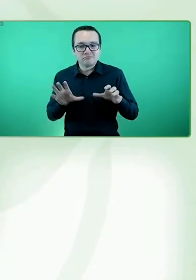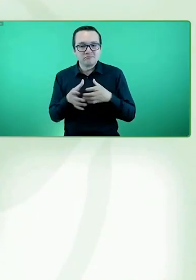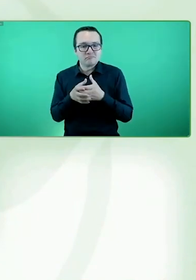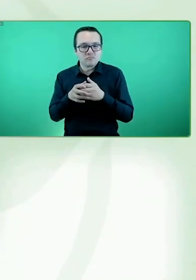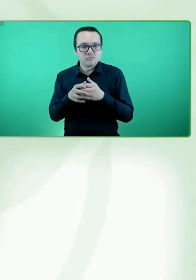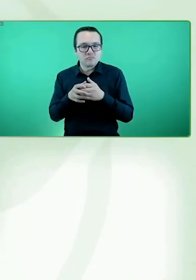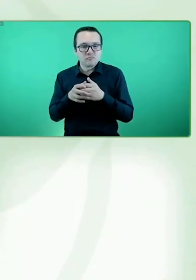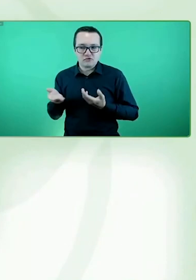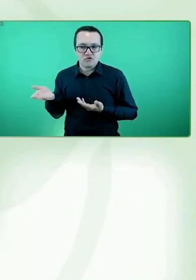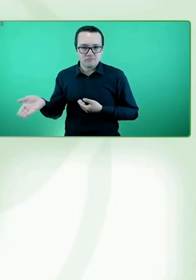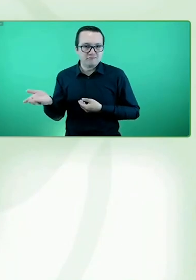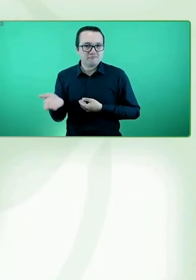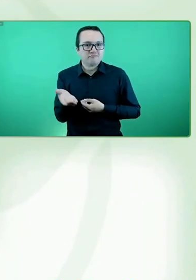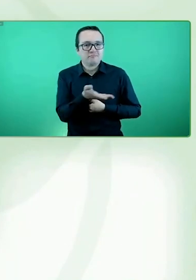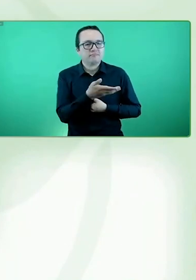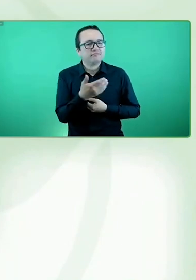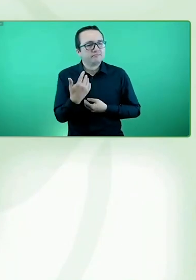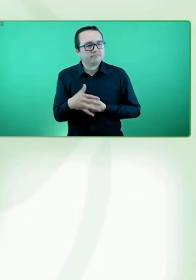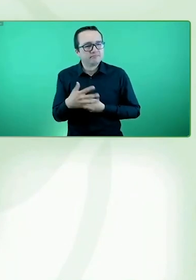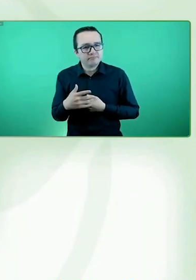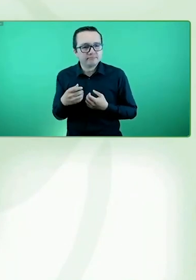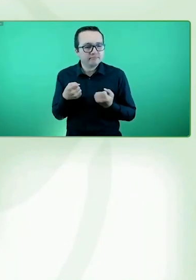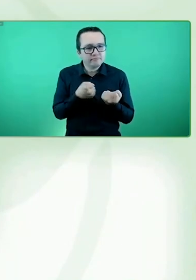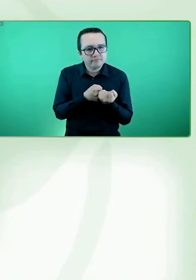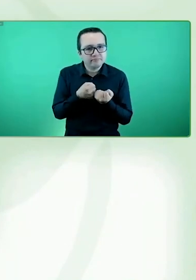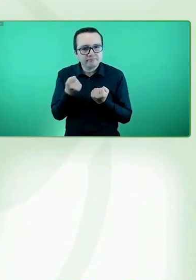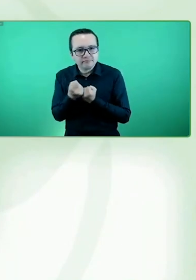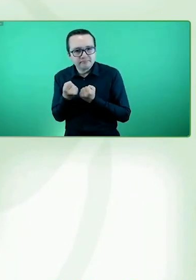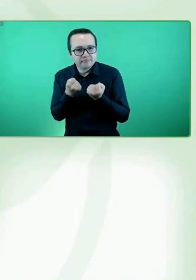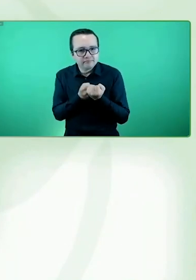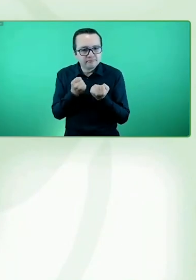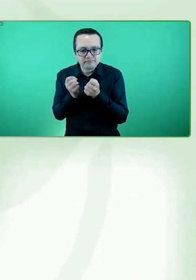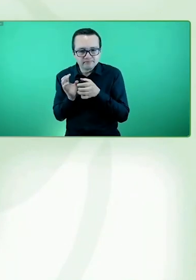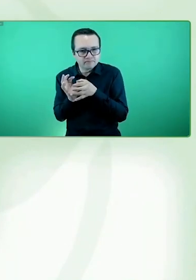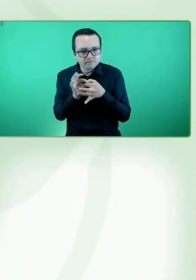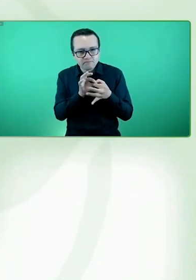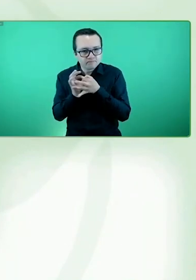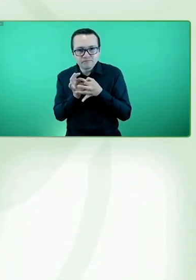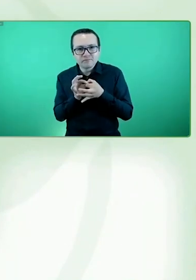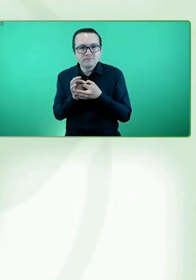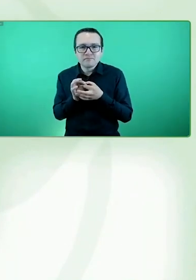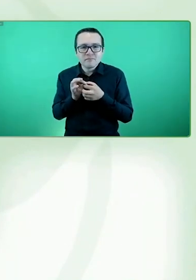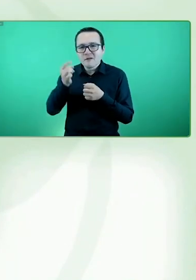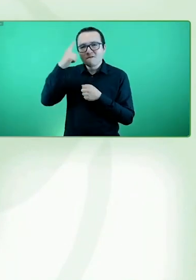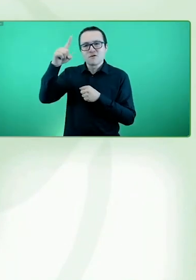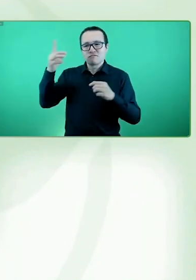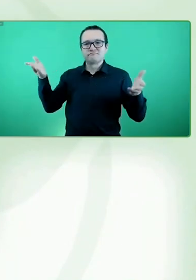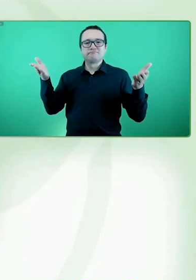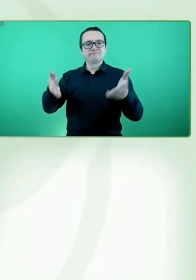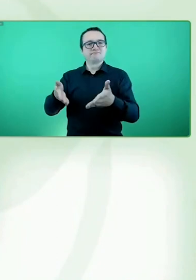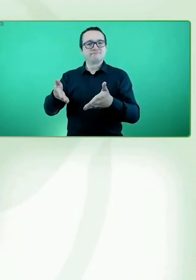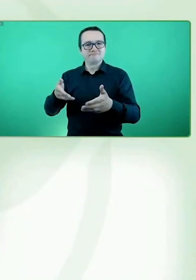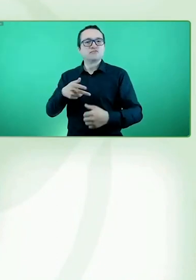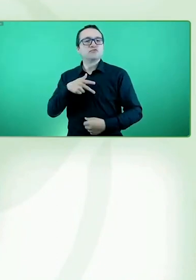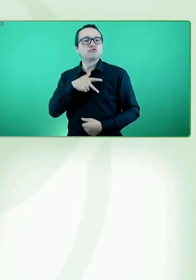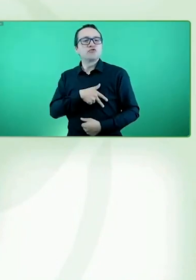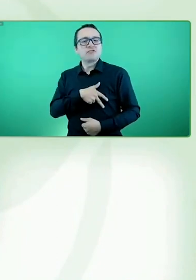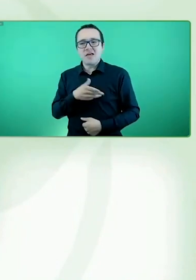tan estrechamente para conseguir que la sociedad sea cada día una sociedad más